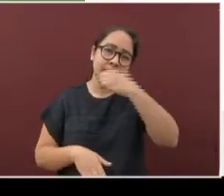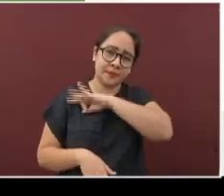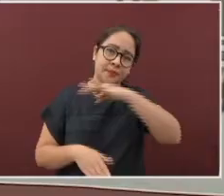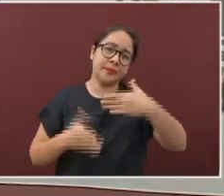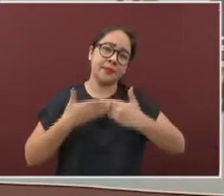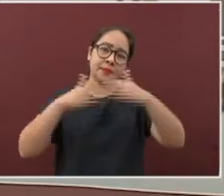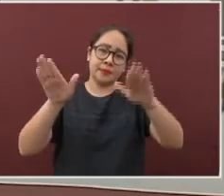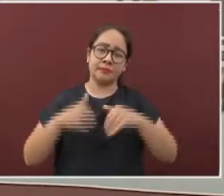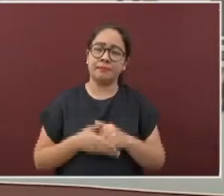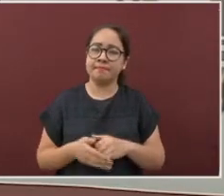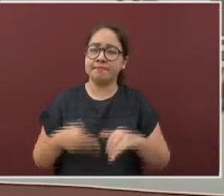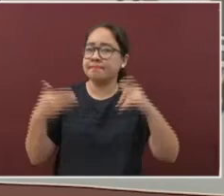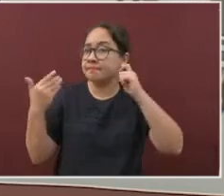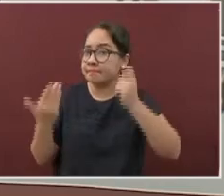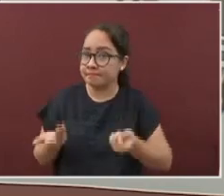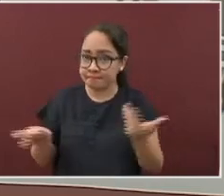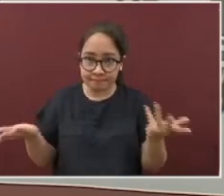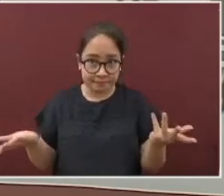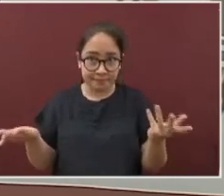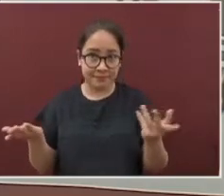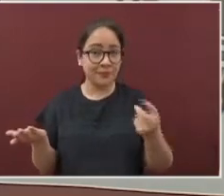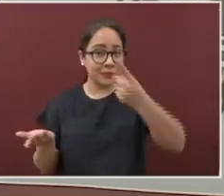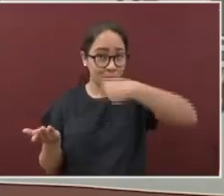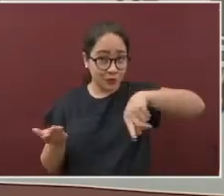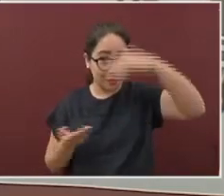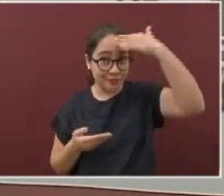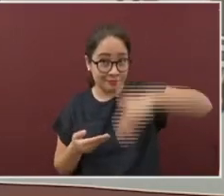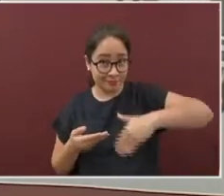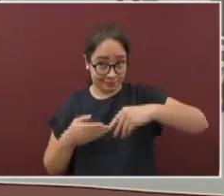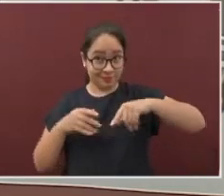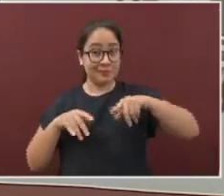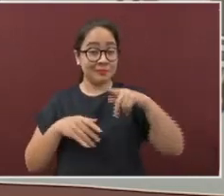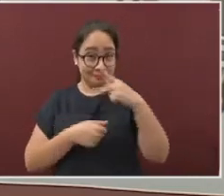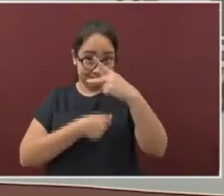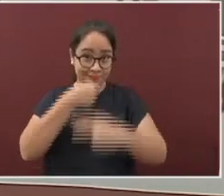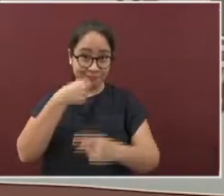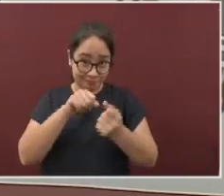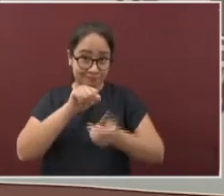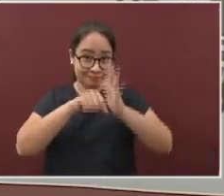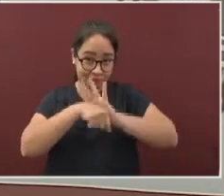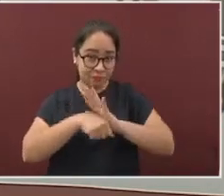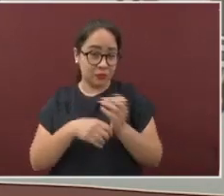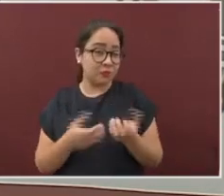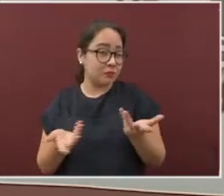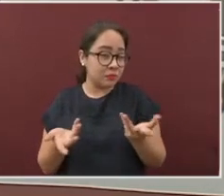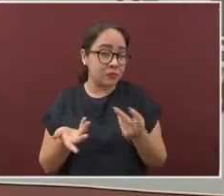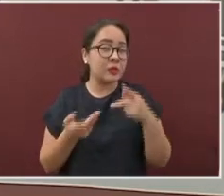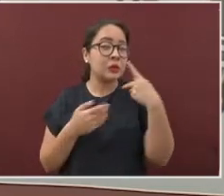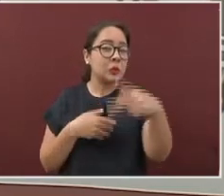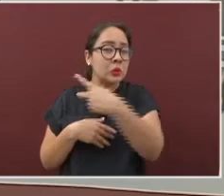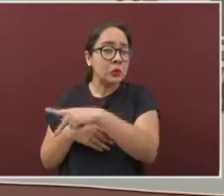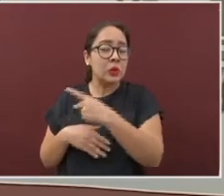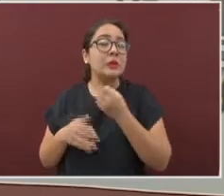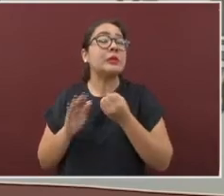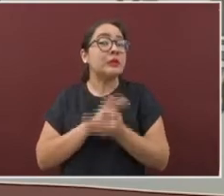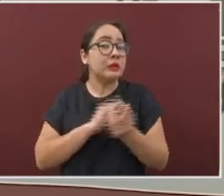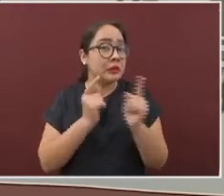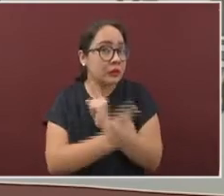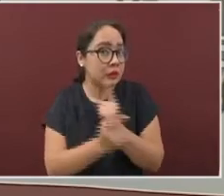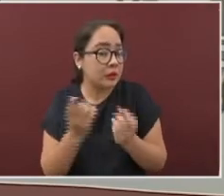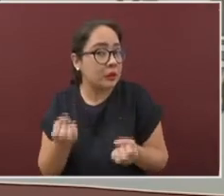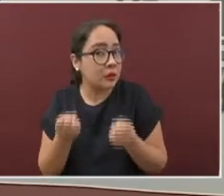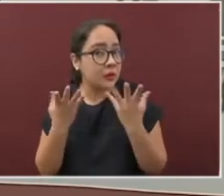Dicho en otras palabras y para que sepan el riesgo de contagio por coronavirus al que se exponen al salir de casa.